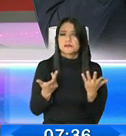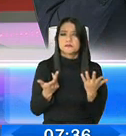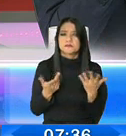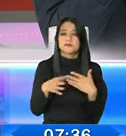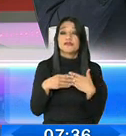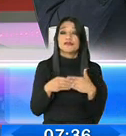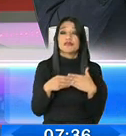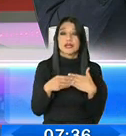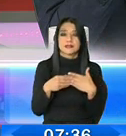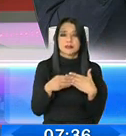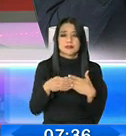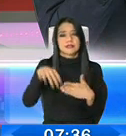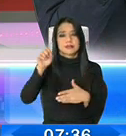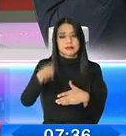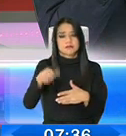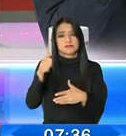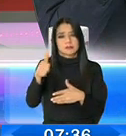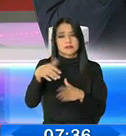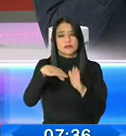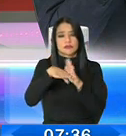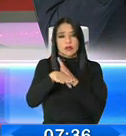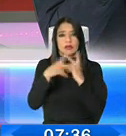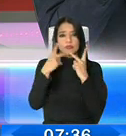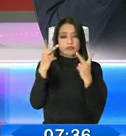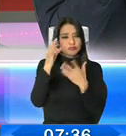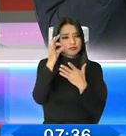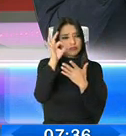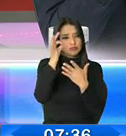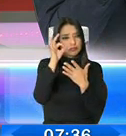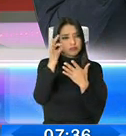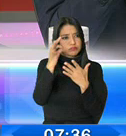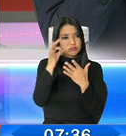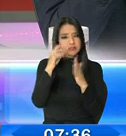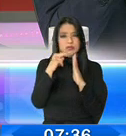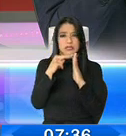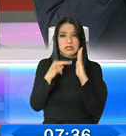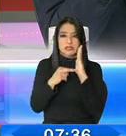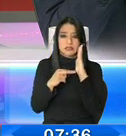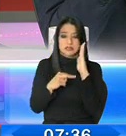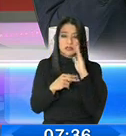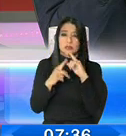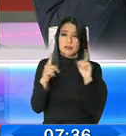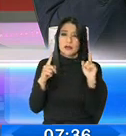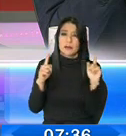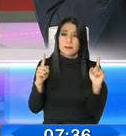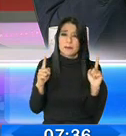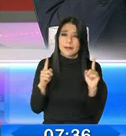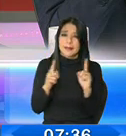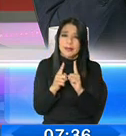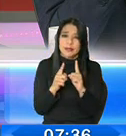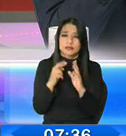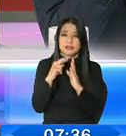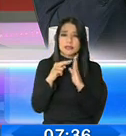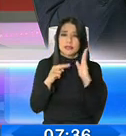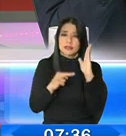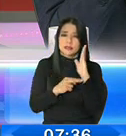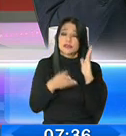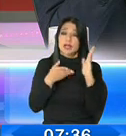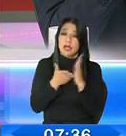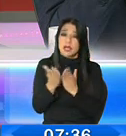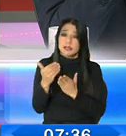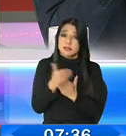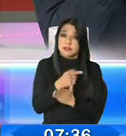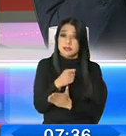que serán calificados por la propia banca pública, pero hemos tratado de que sean requisitos mínimos, que sean requisitos accesibles